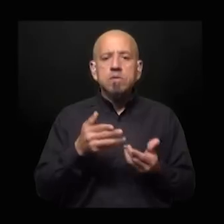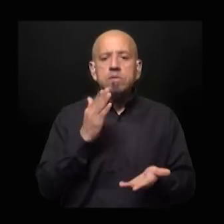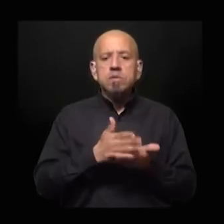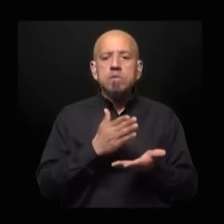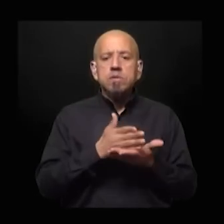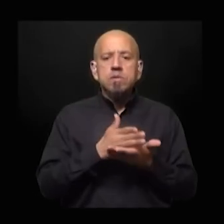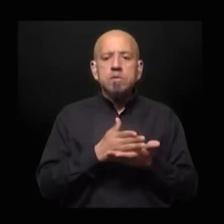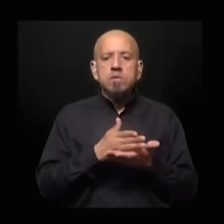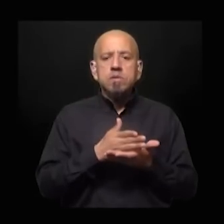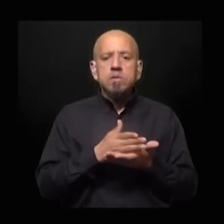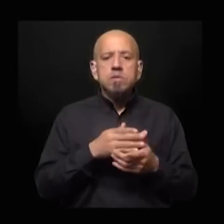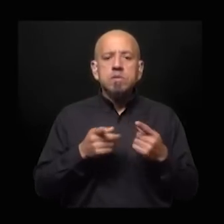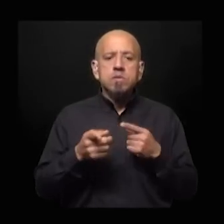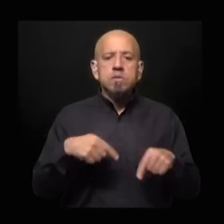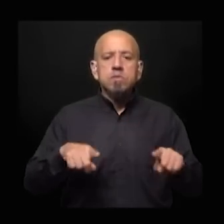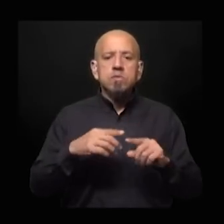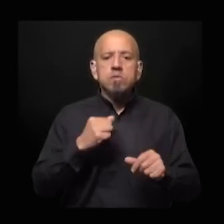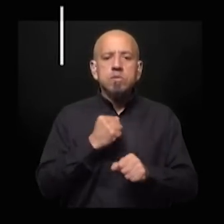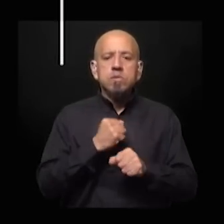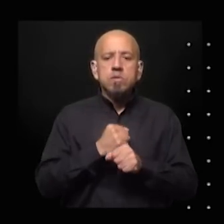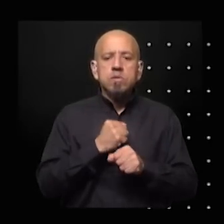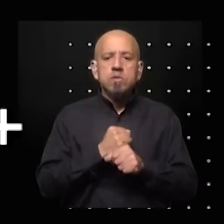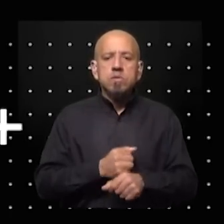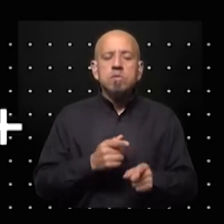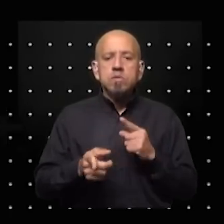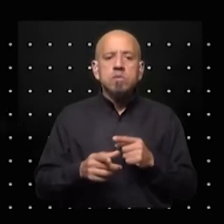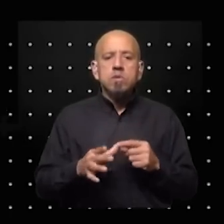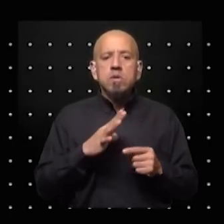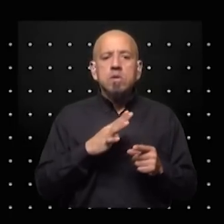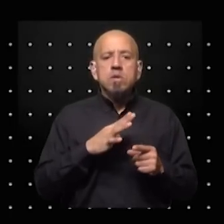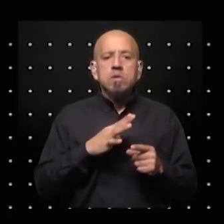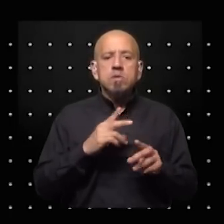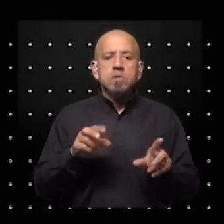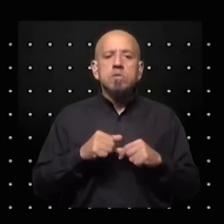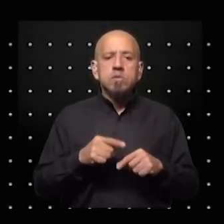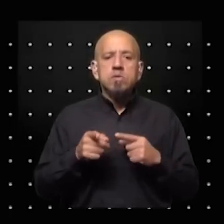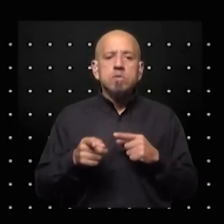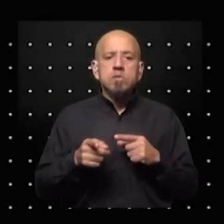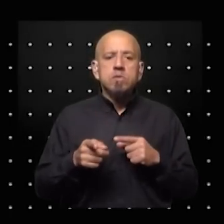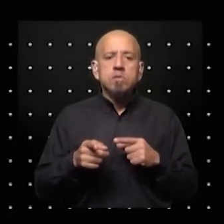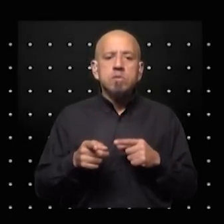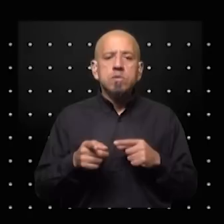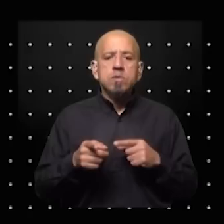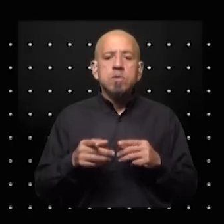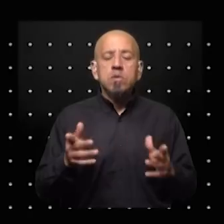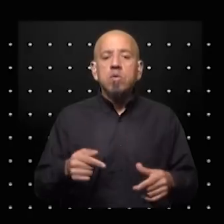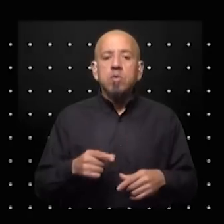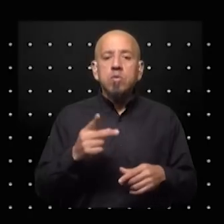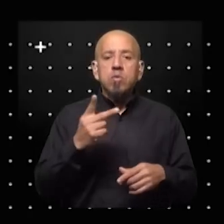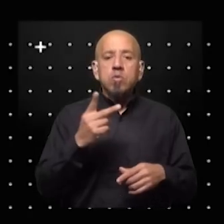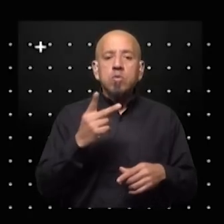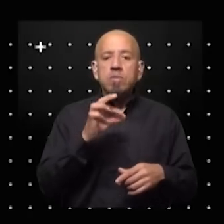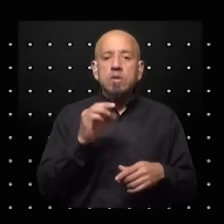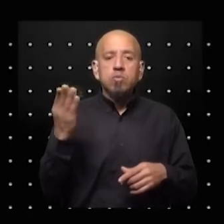obtenidos en todas las convenciones colectivas de trabajo o sea que los trabajadores pasen a cobrar un quinto de lo que ganan es una derecha muy